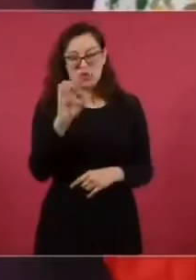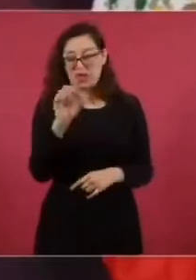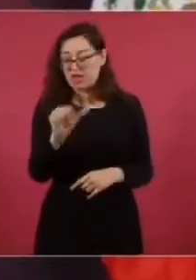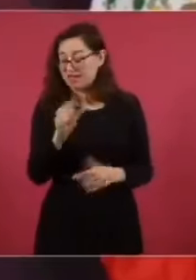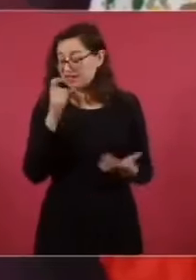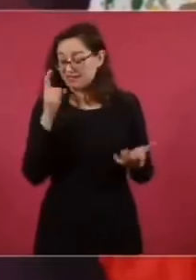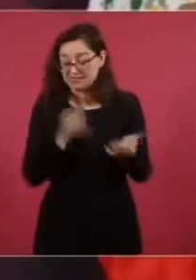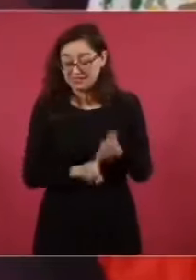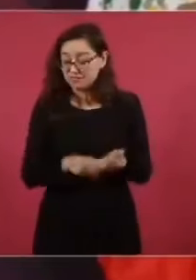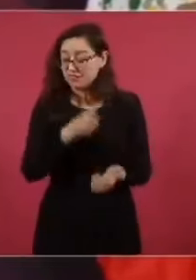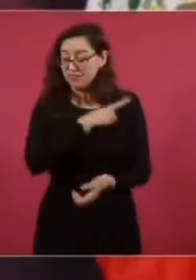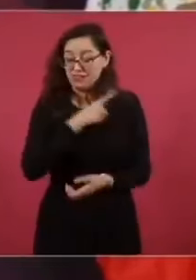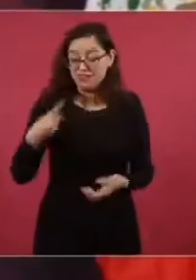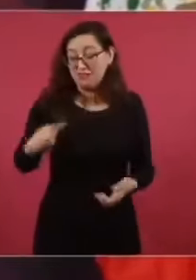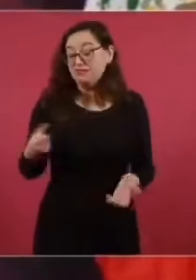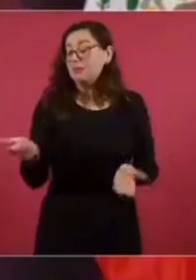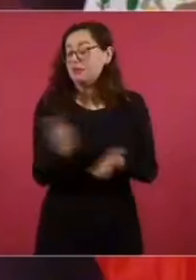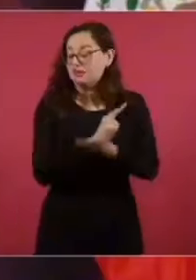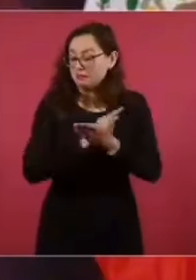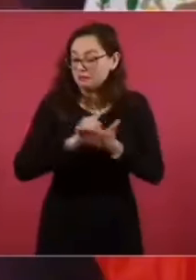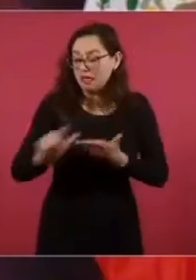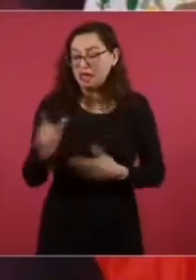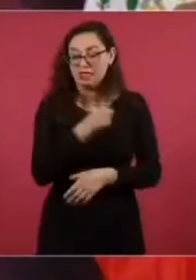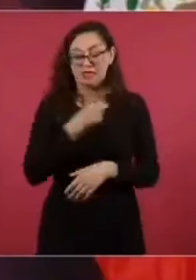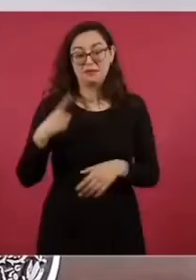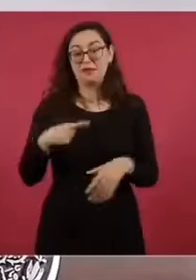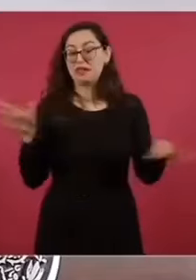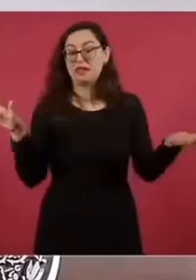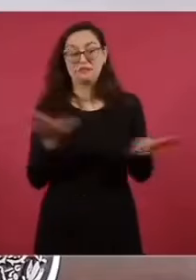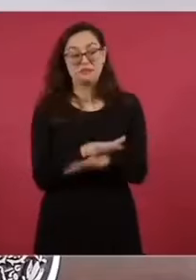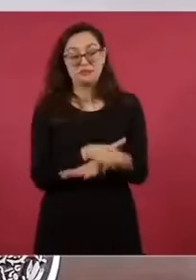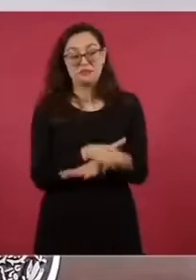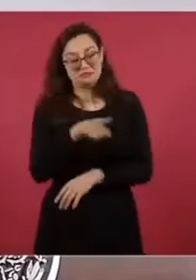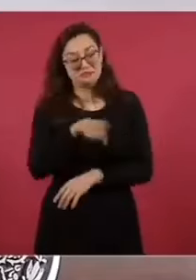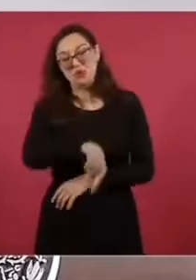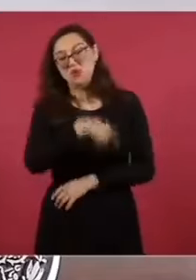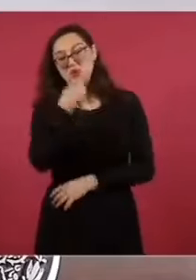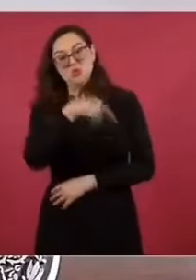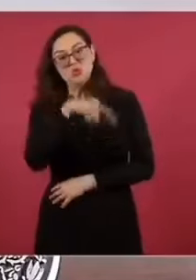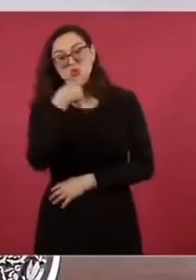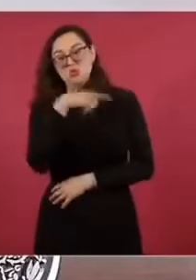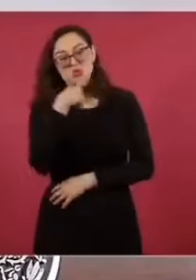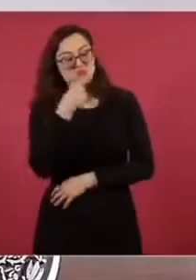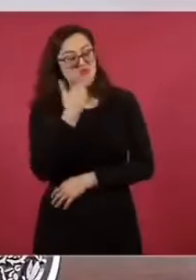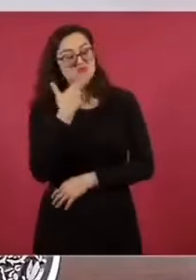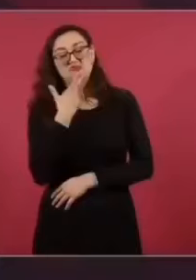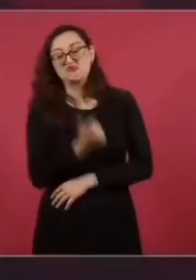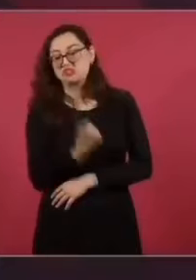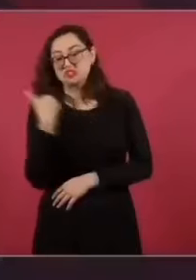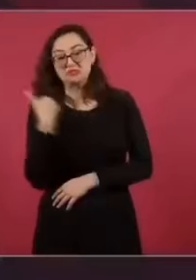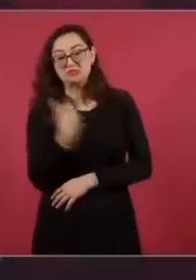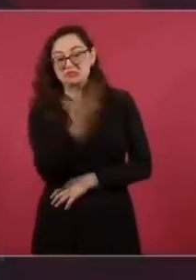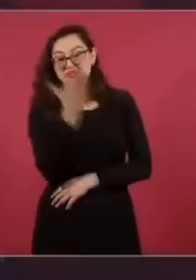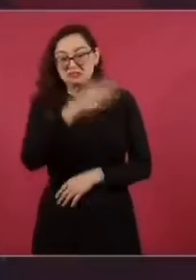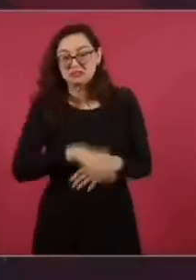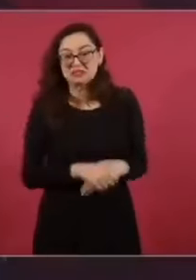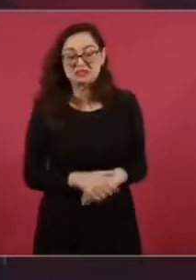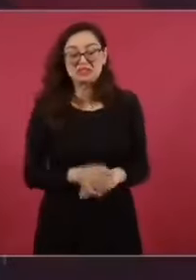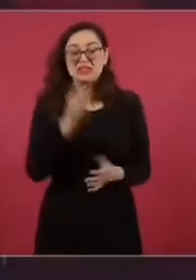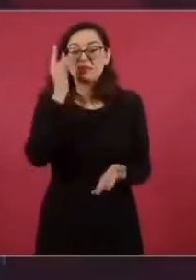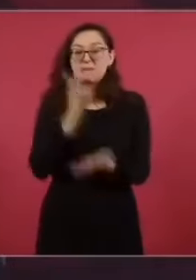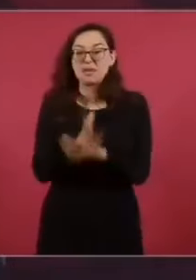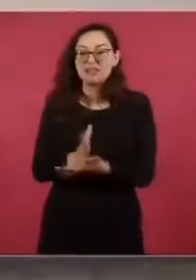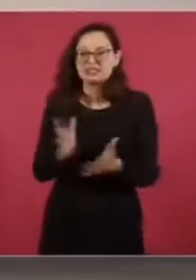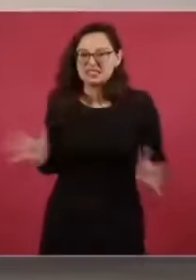no sirve de nada, bueno, sirve para agravar